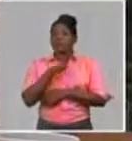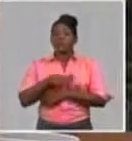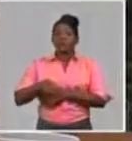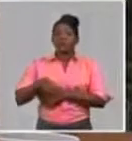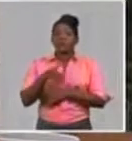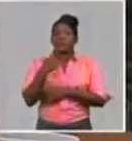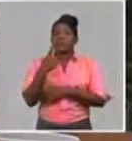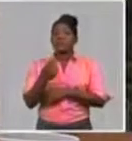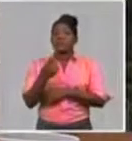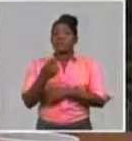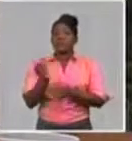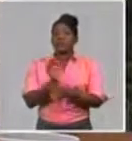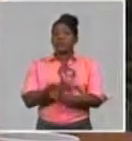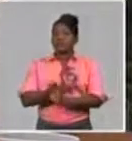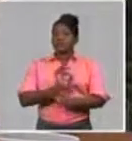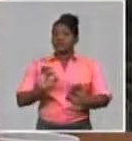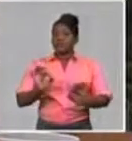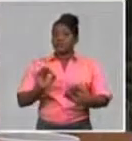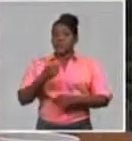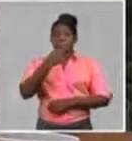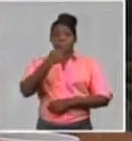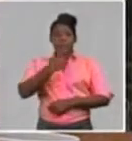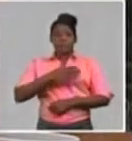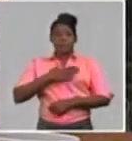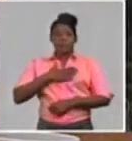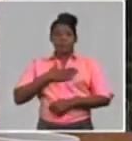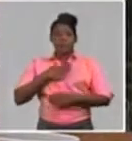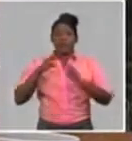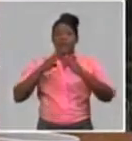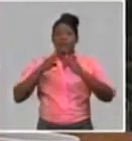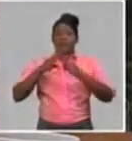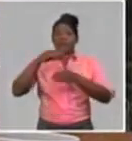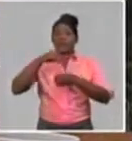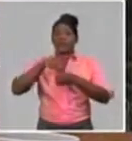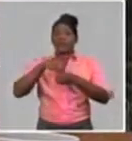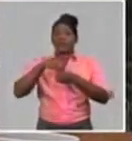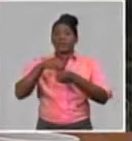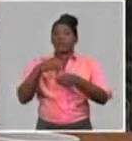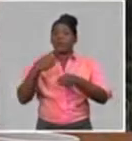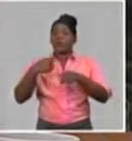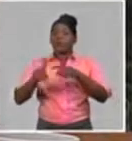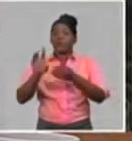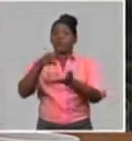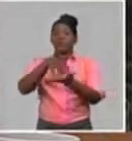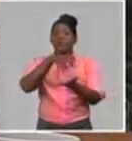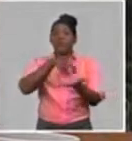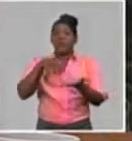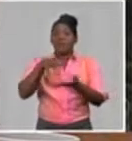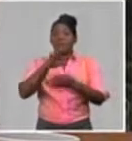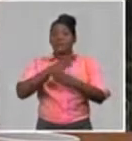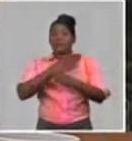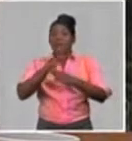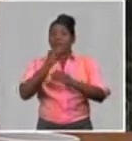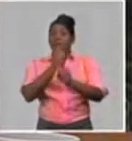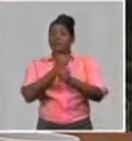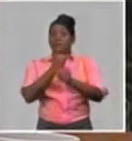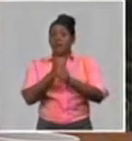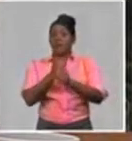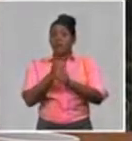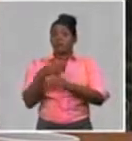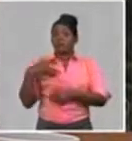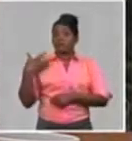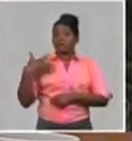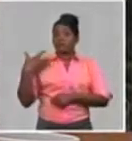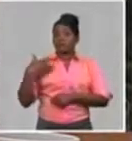higiene personal, la higiene en los hogares y la higiene en los centros de trabajo, que es una de las mayores reclamaciones de la